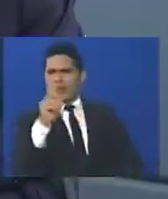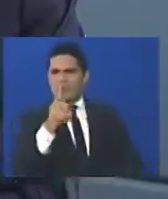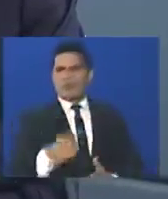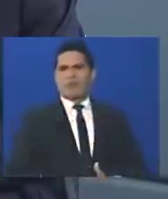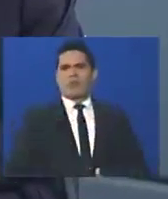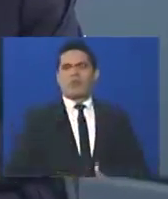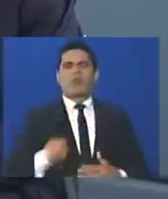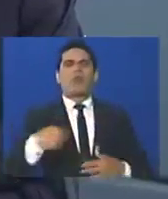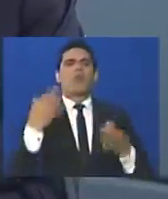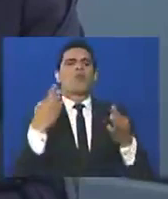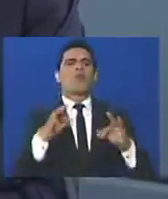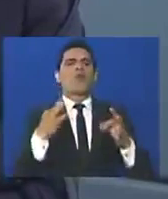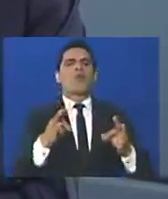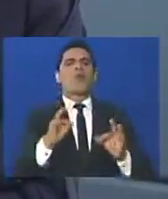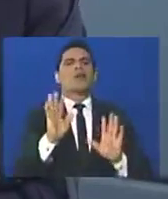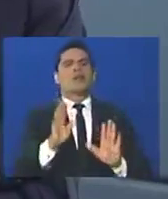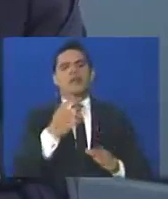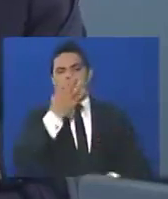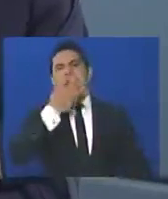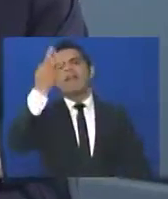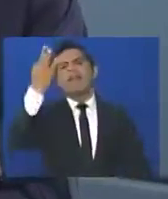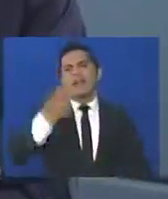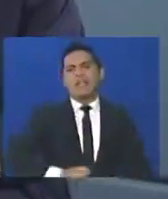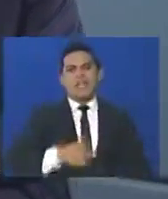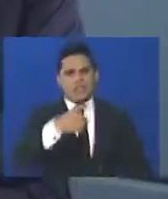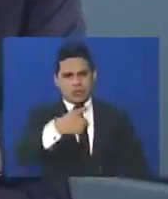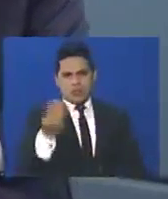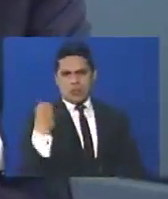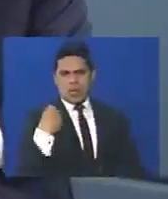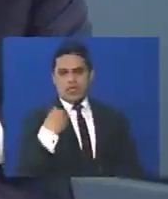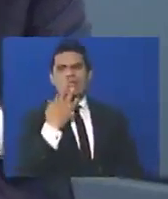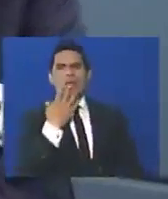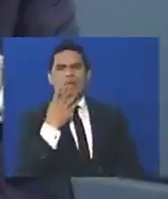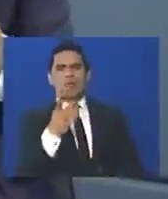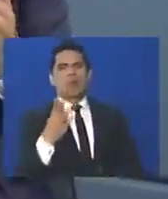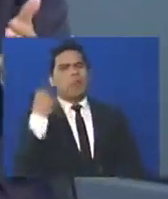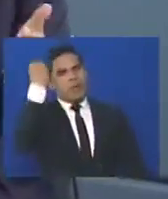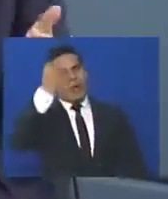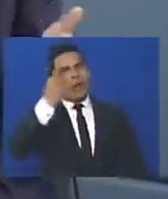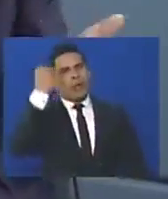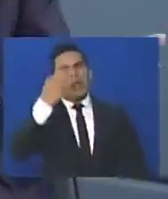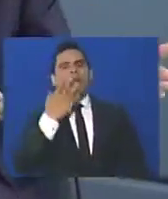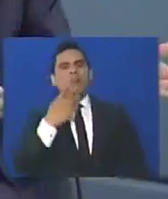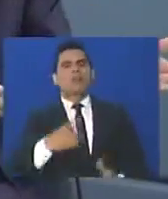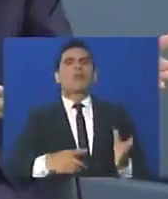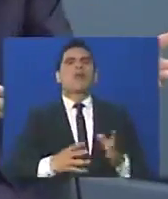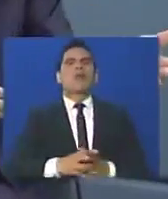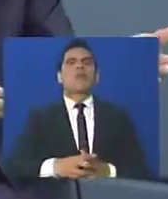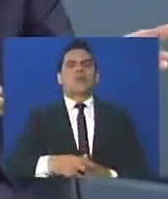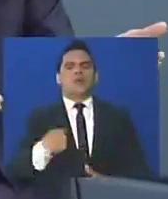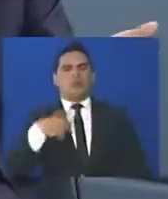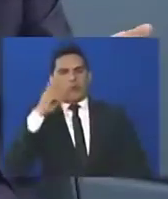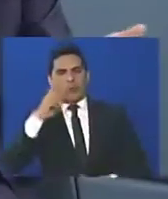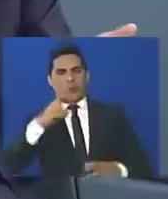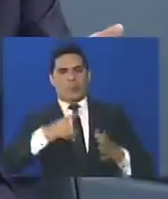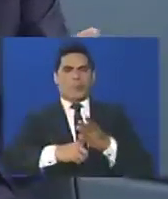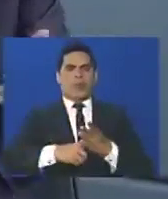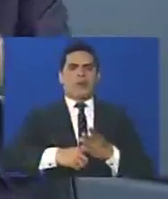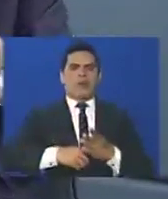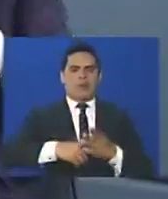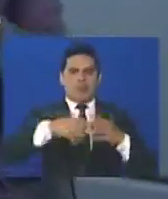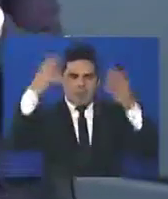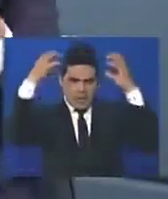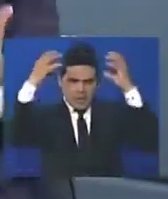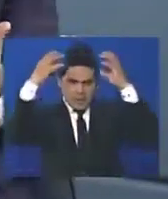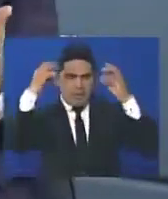radical ni moderado, no, es la realidad, si tú me dices que te dé una opinión sobre Mickey Mouse, que mi nieto lo ve, la casa de Mickey,